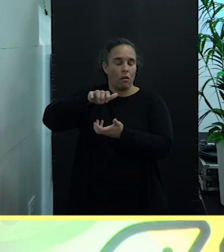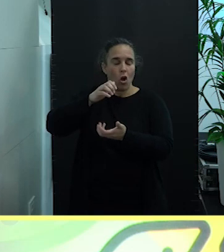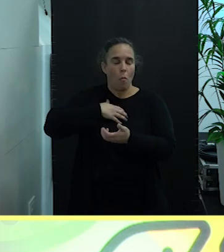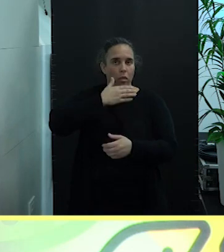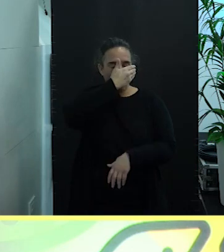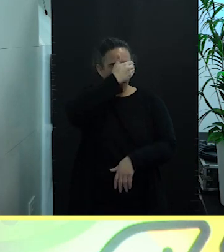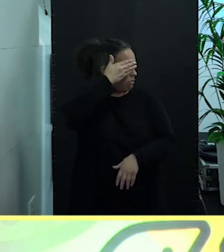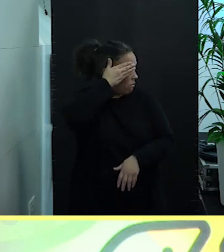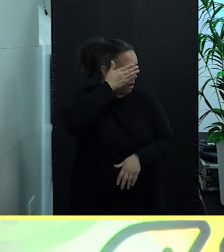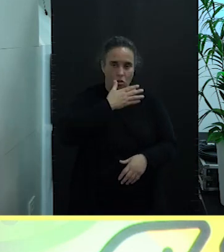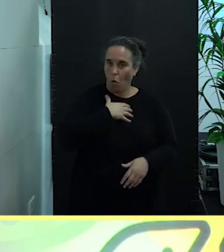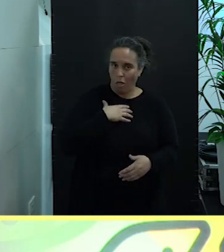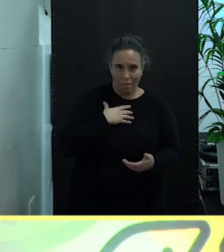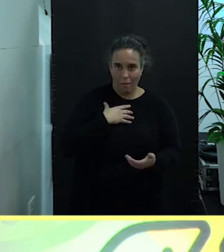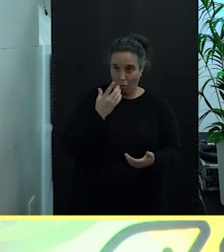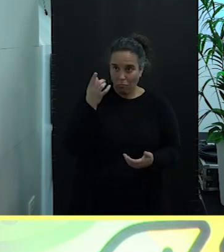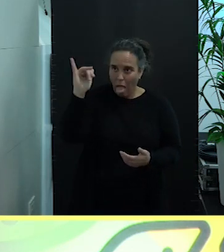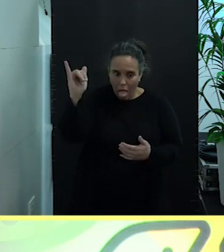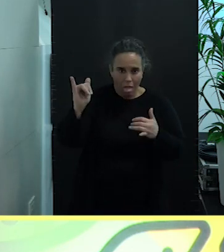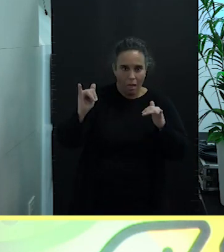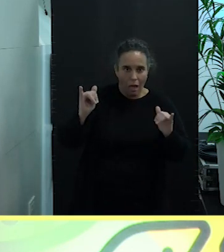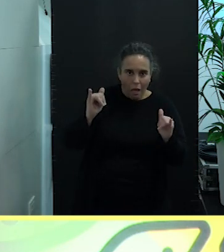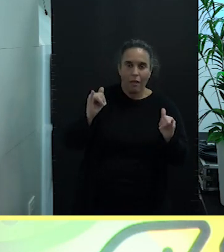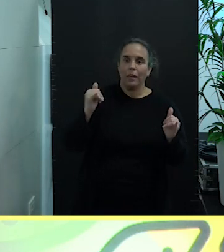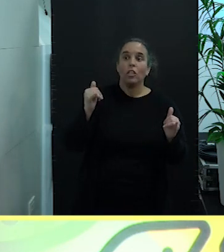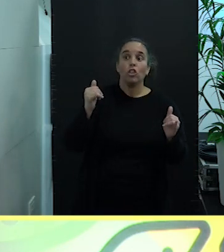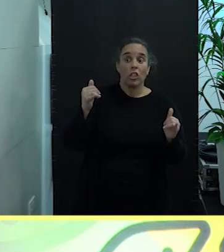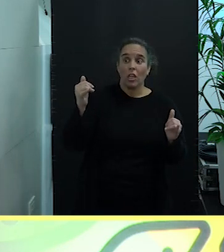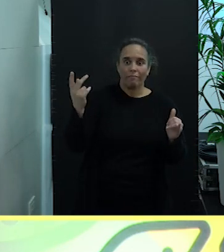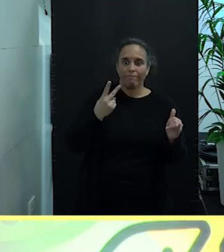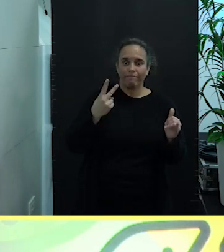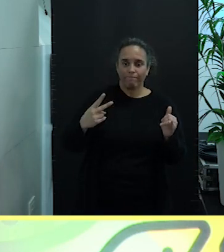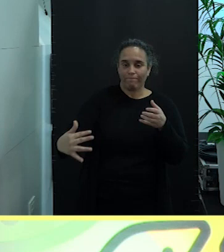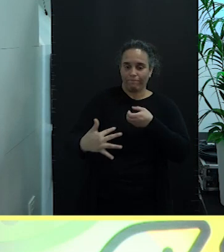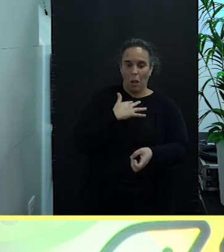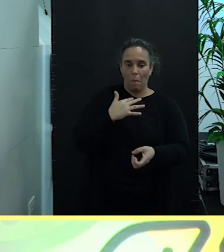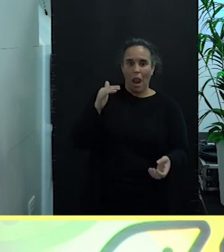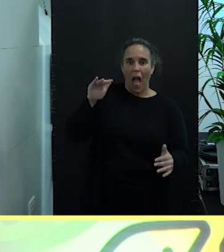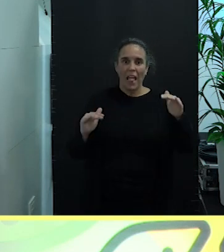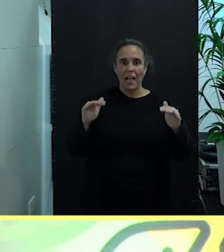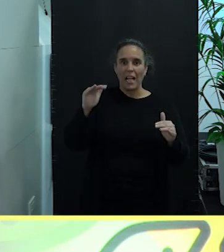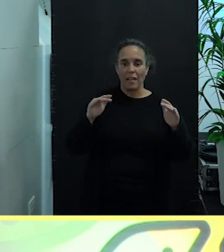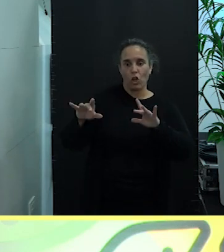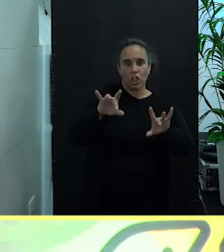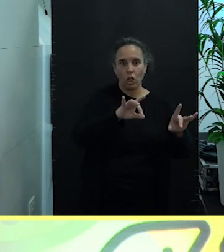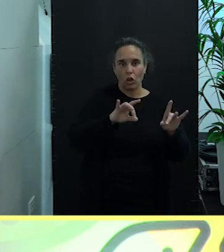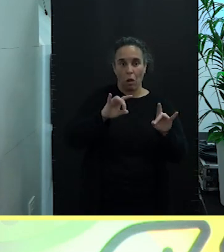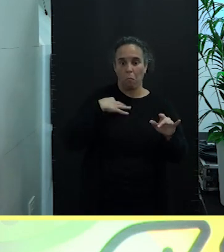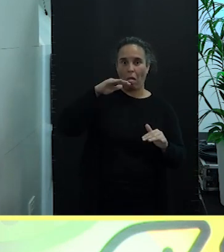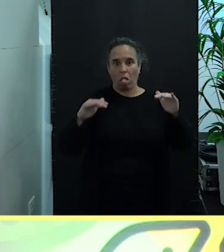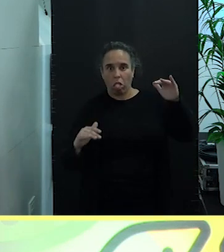Esta posibilidad puede modificar en algún momento los equilibrios territoriales, los equilibrios